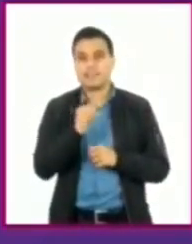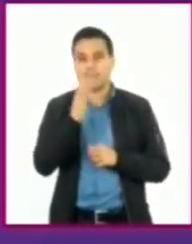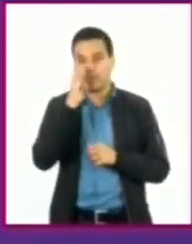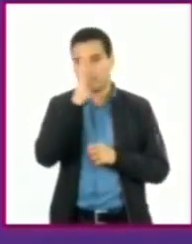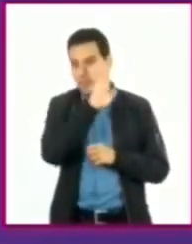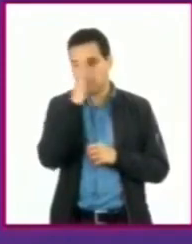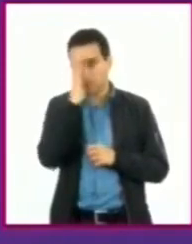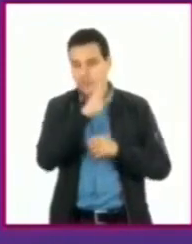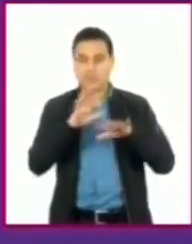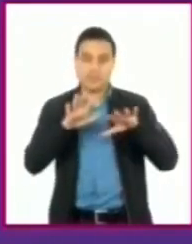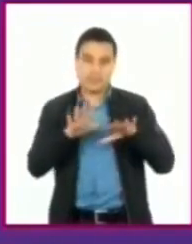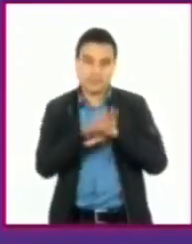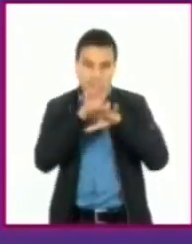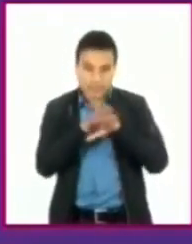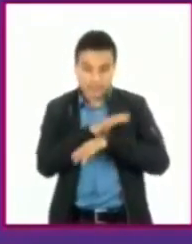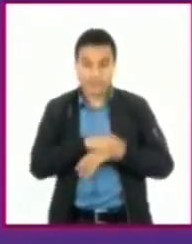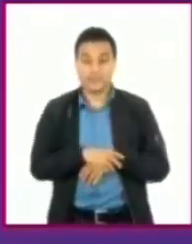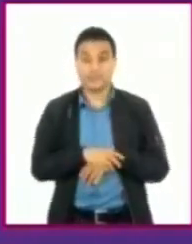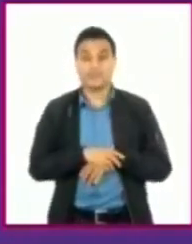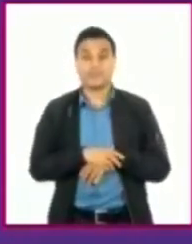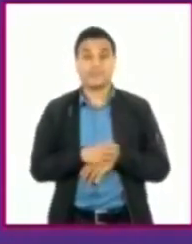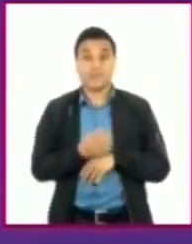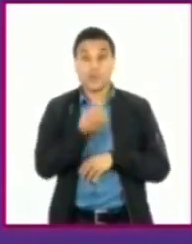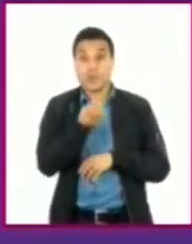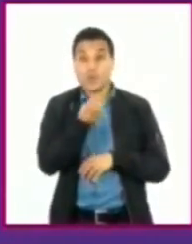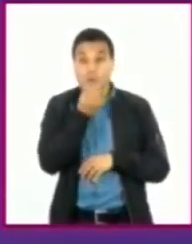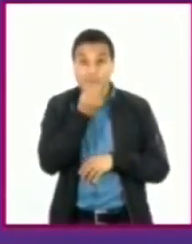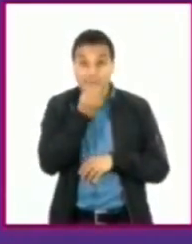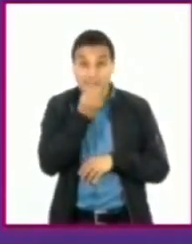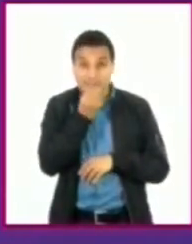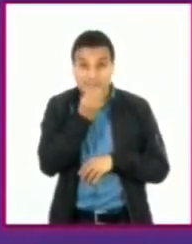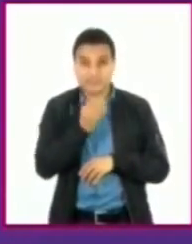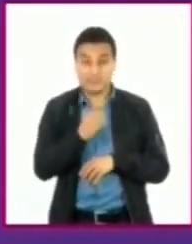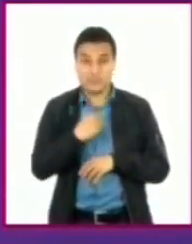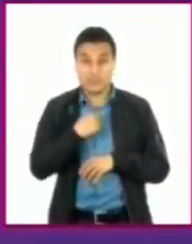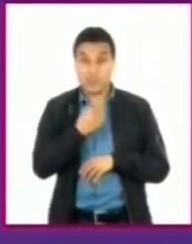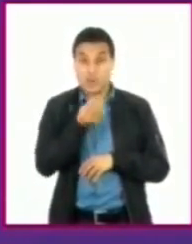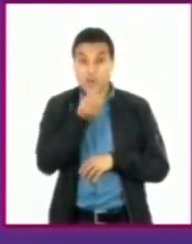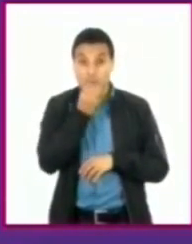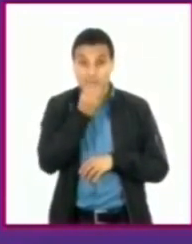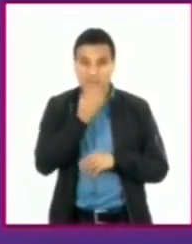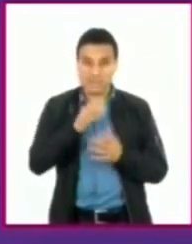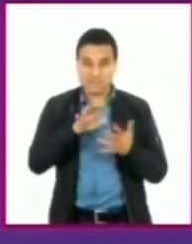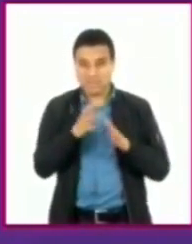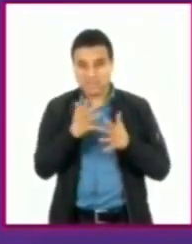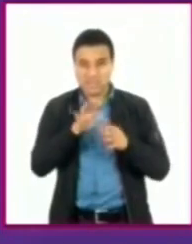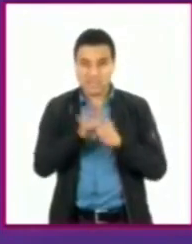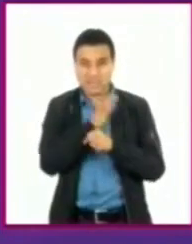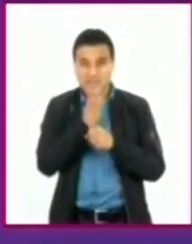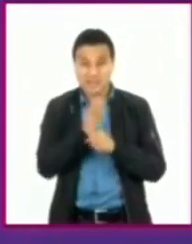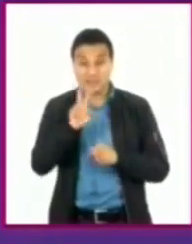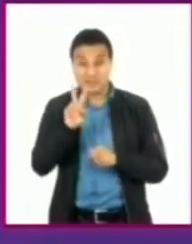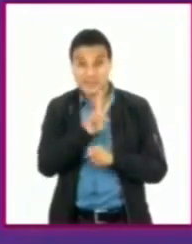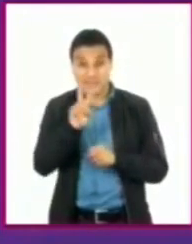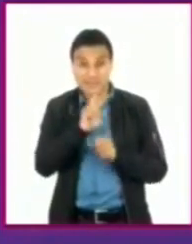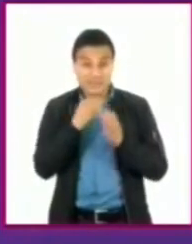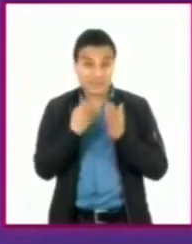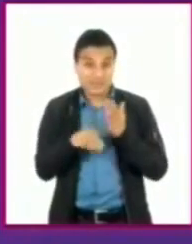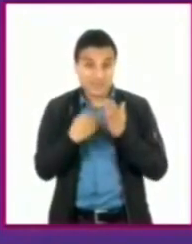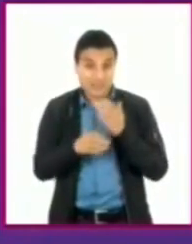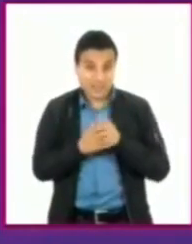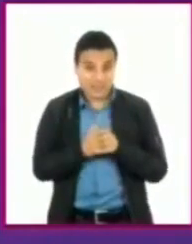pueden afectarlo. La alimentación, si tu alimentación es deficiente en vitaminas, en